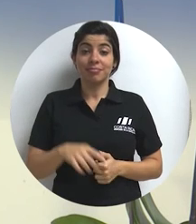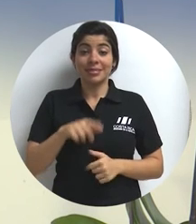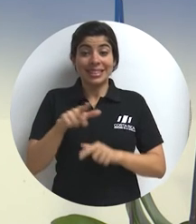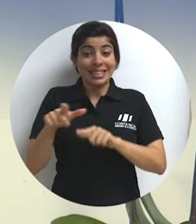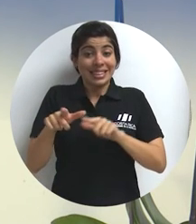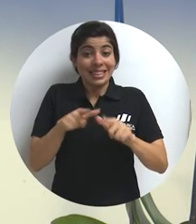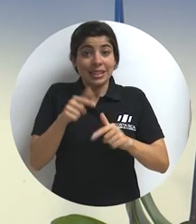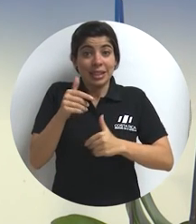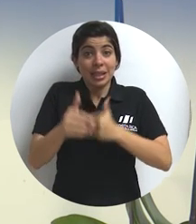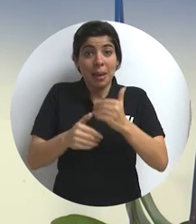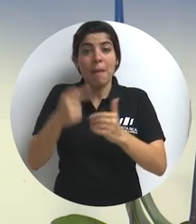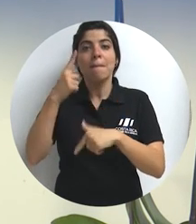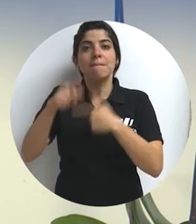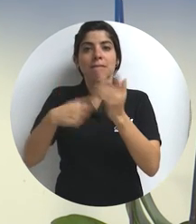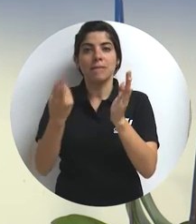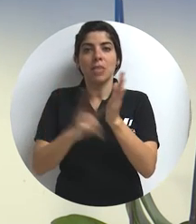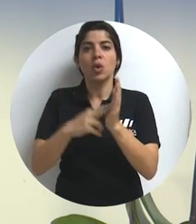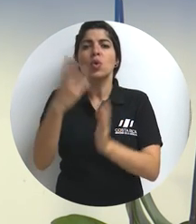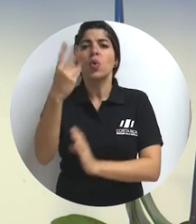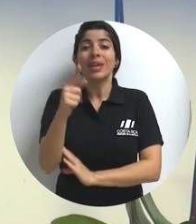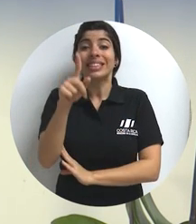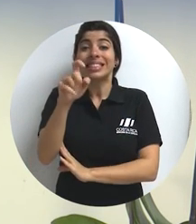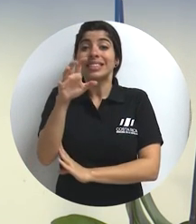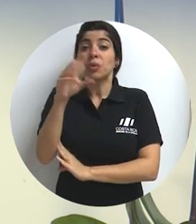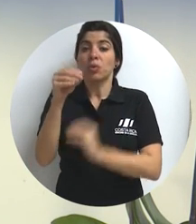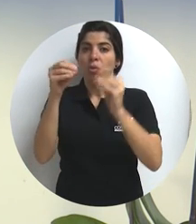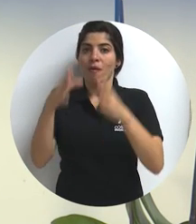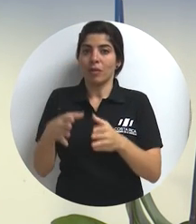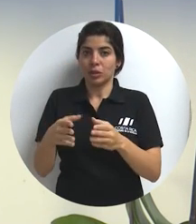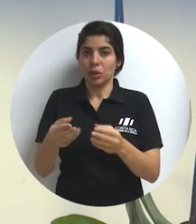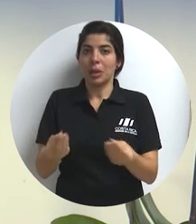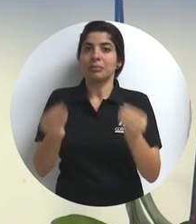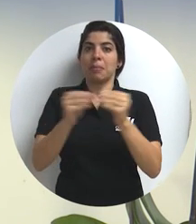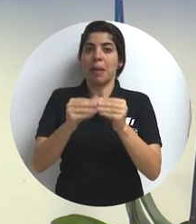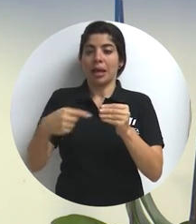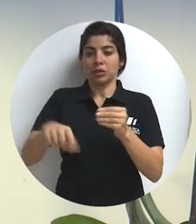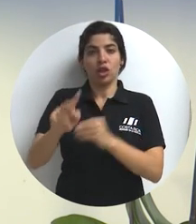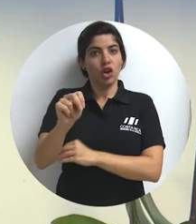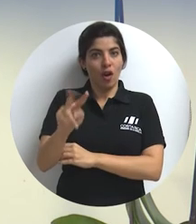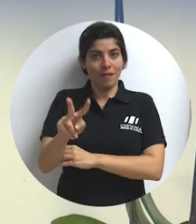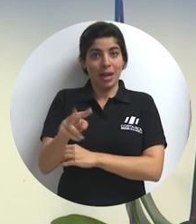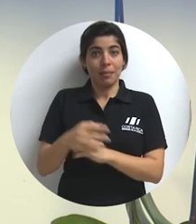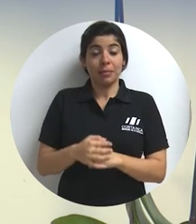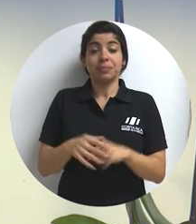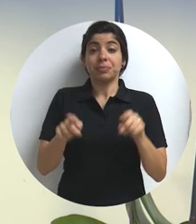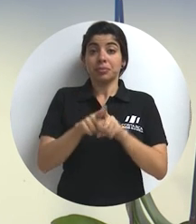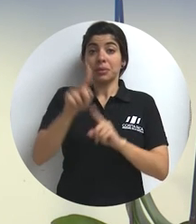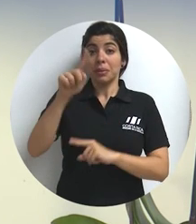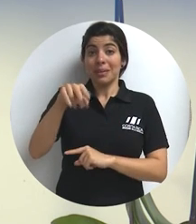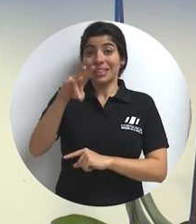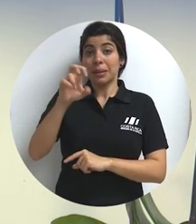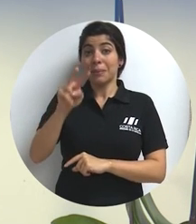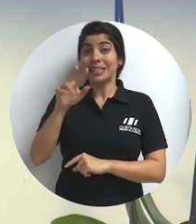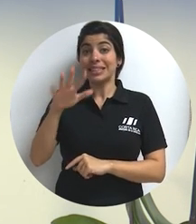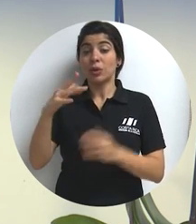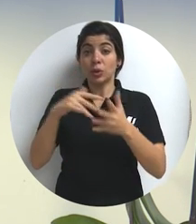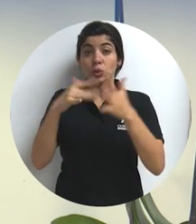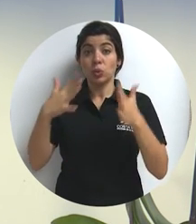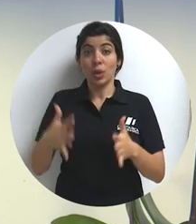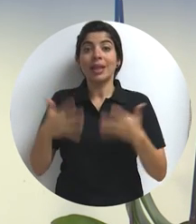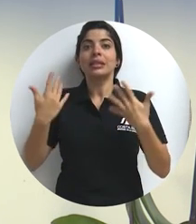Listos trámites para contratar 150 docentes más en noviembre. 1,725